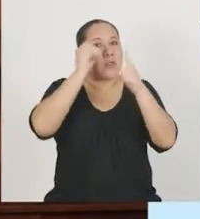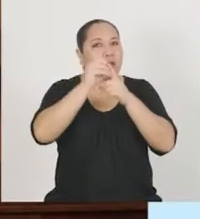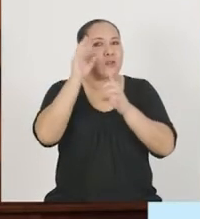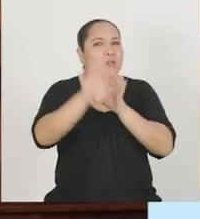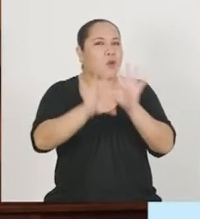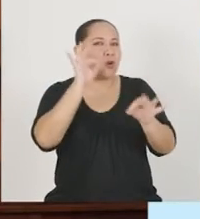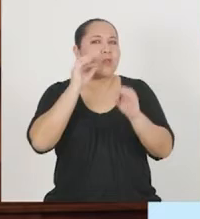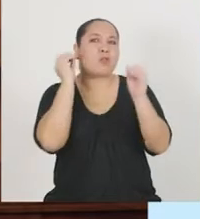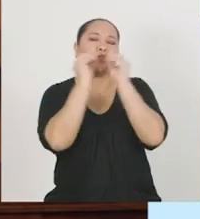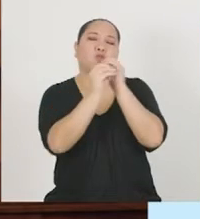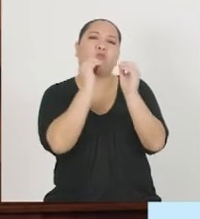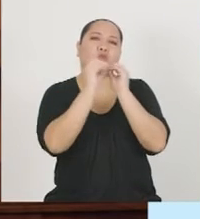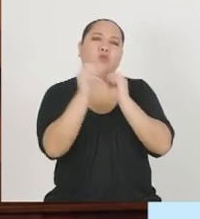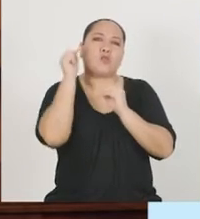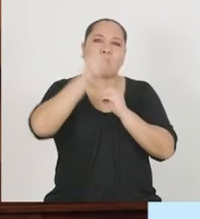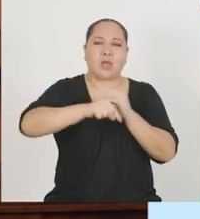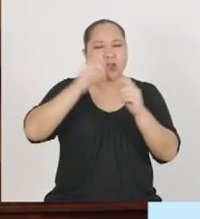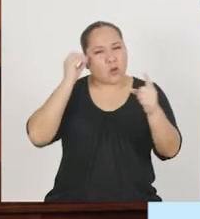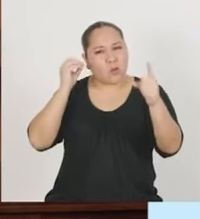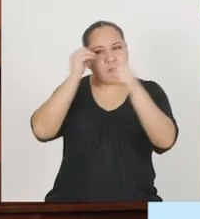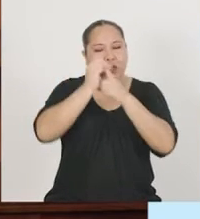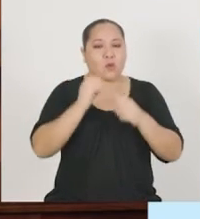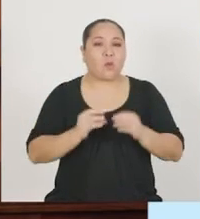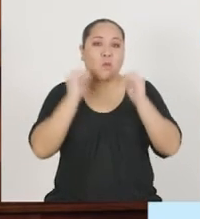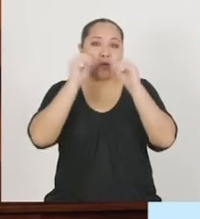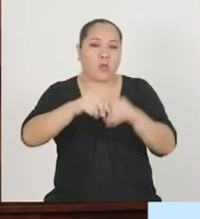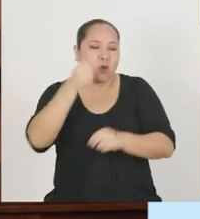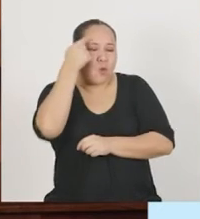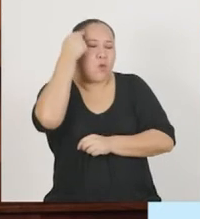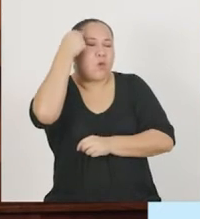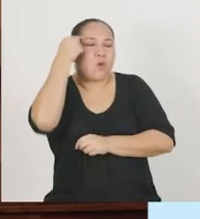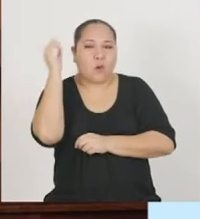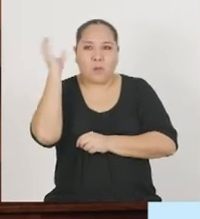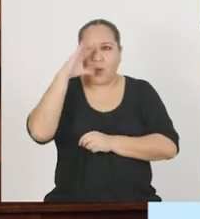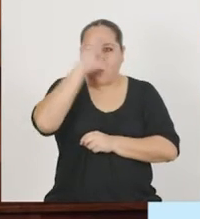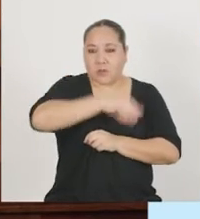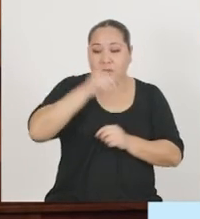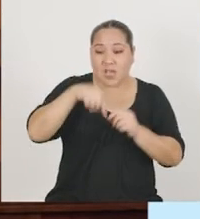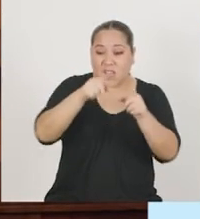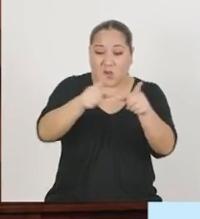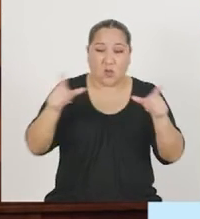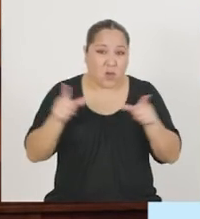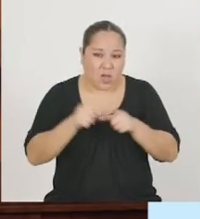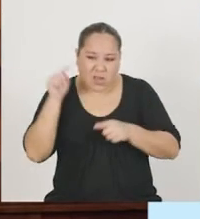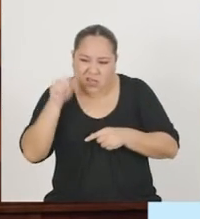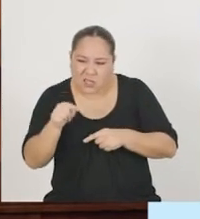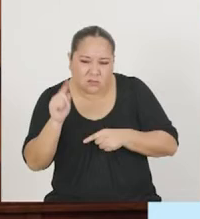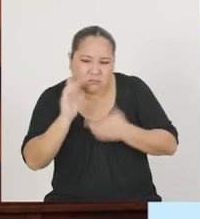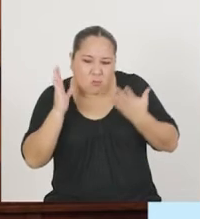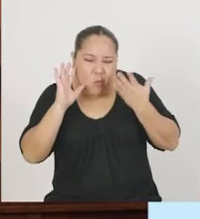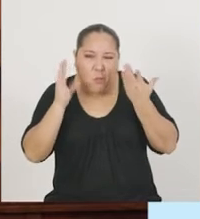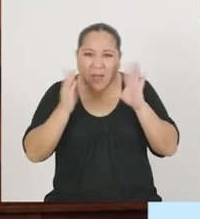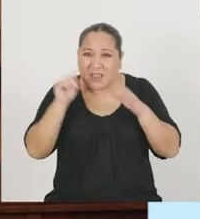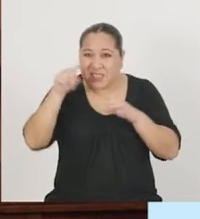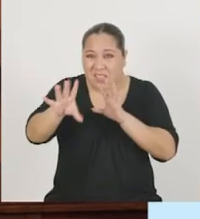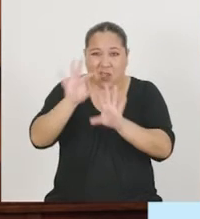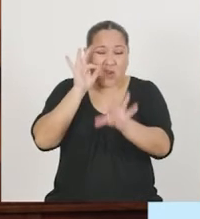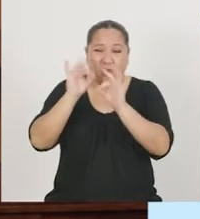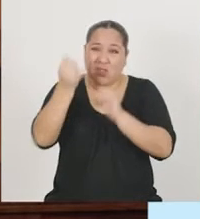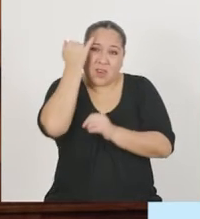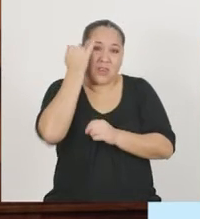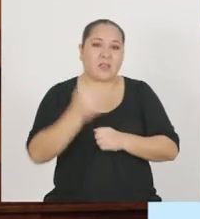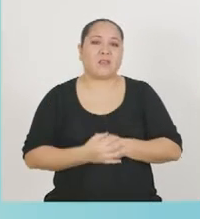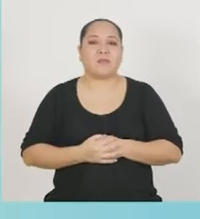objetivo es encontrar soluciones a nuestro red, forzando la mente para buscar en sitios donde no parece posible